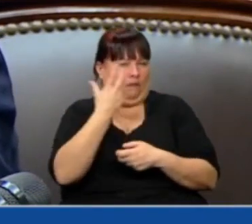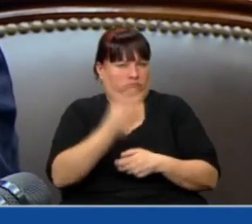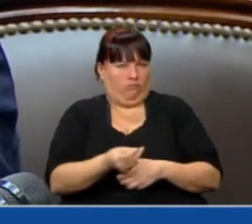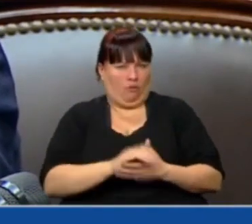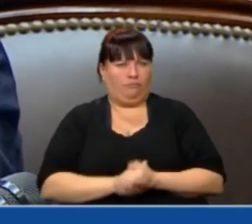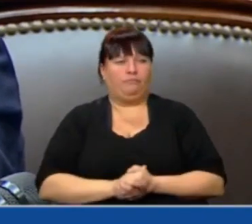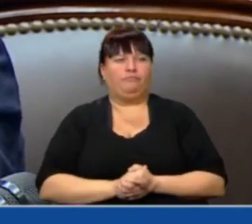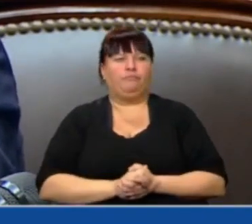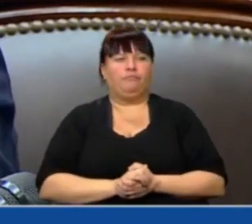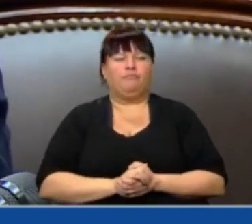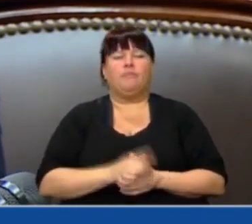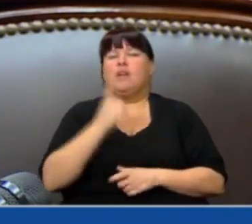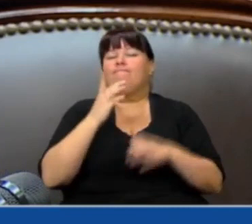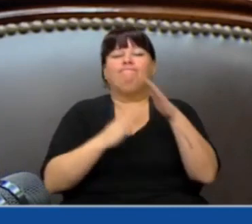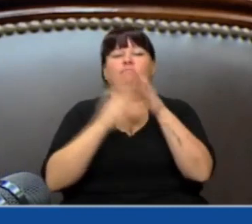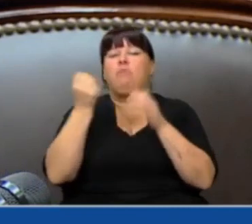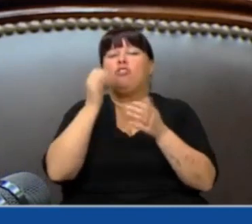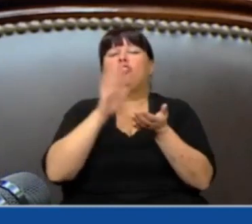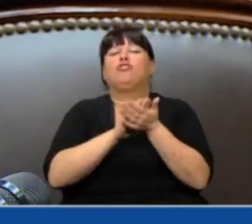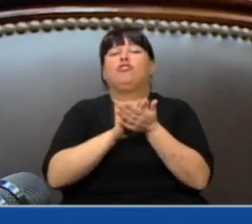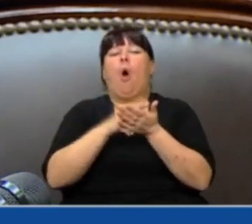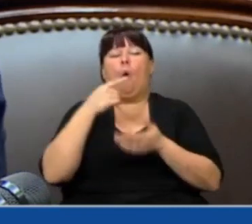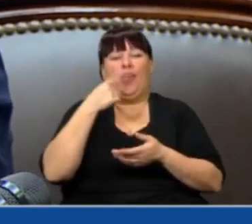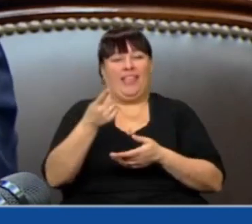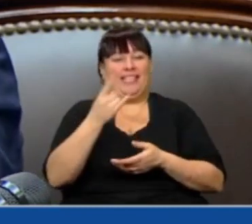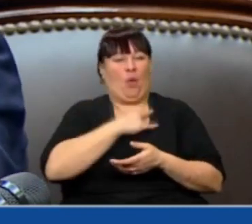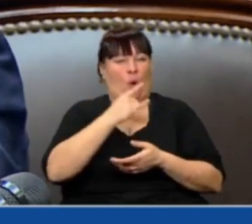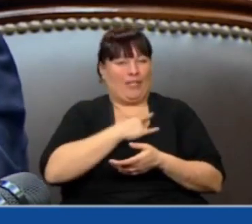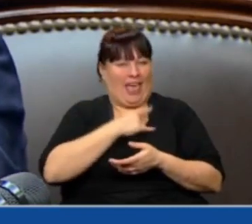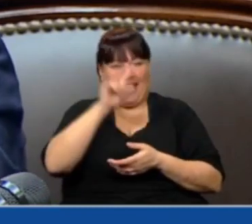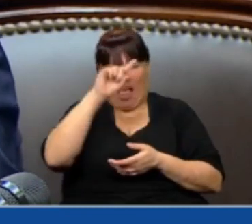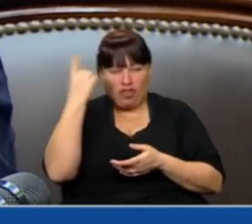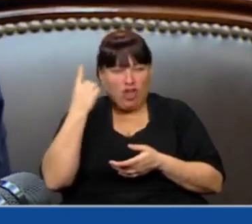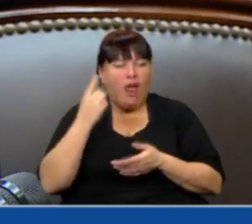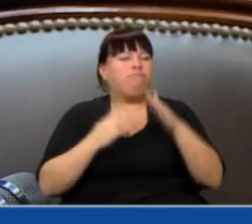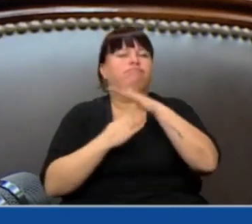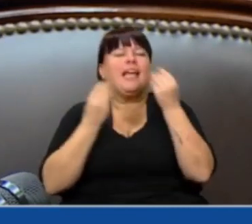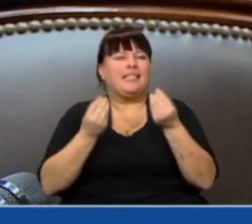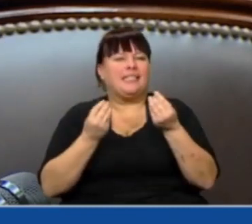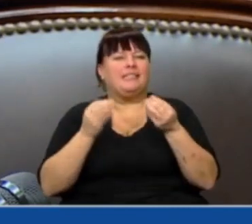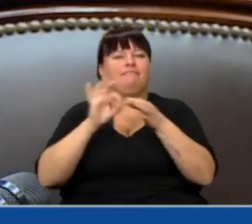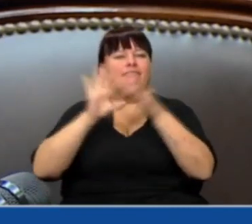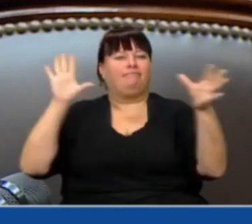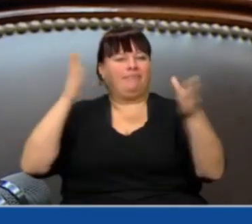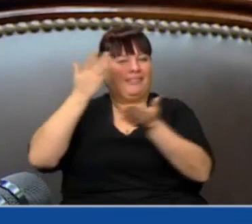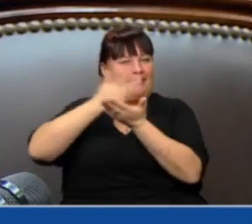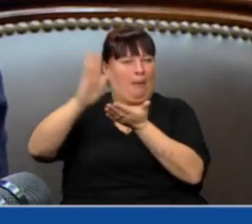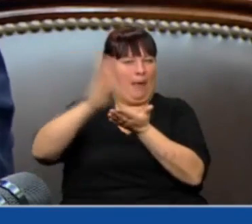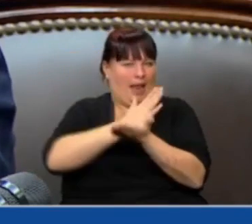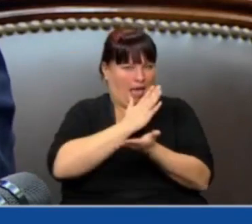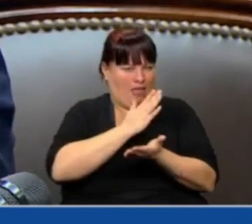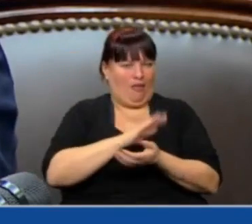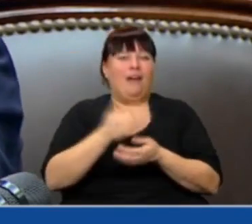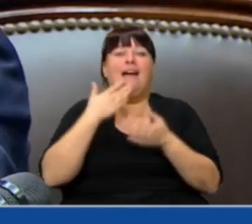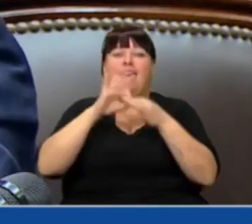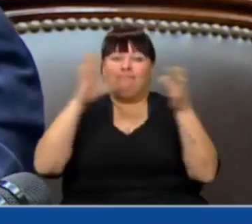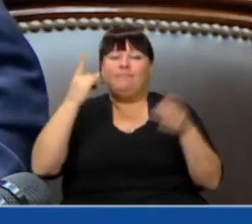Uno de los grandes principios sobre los que se basan las universidades nacionales es la autonomía que